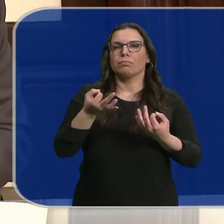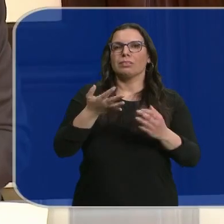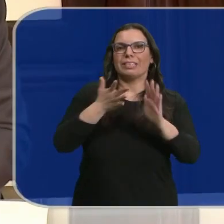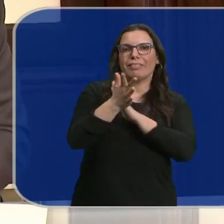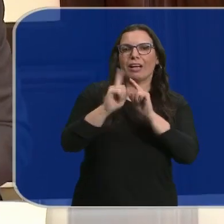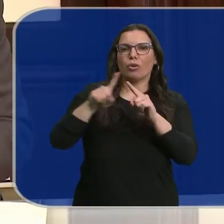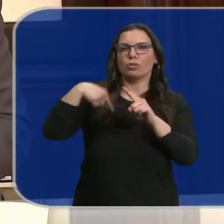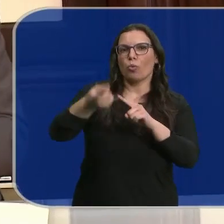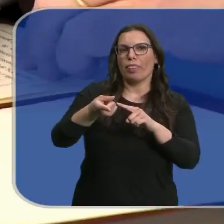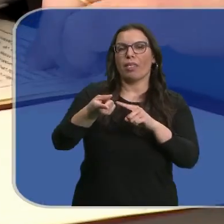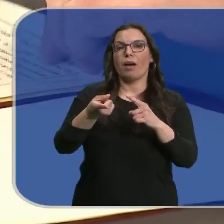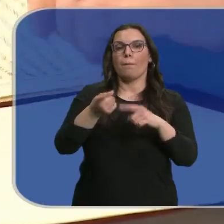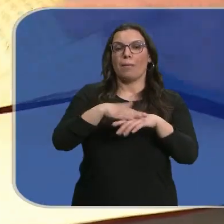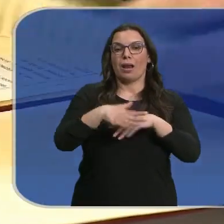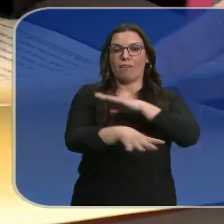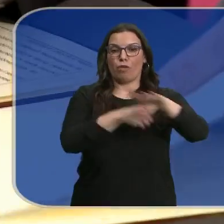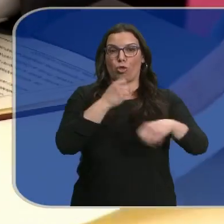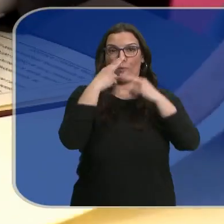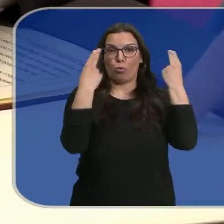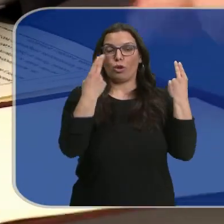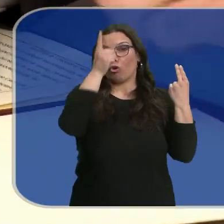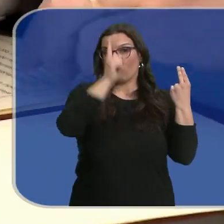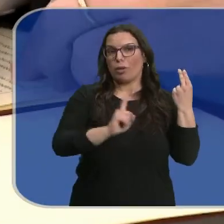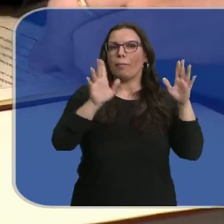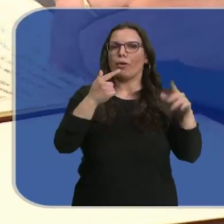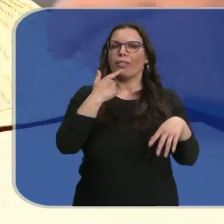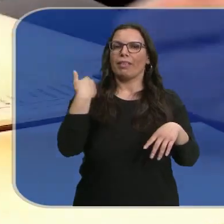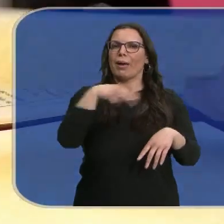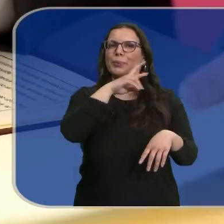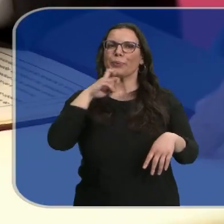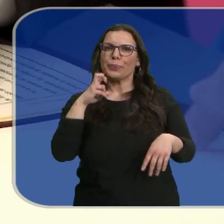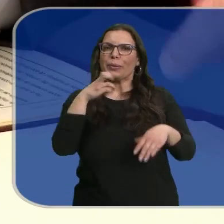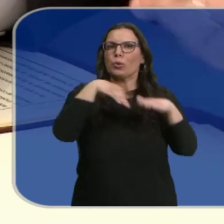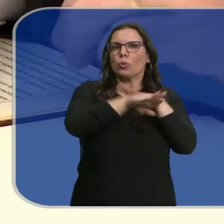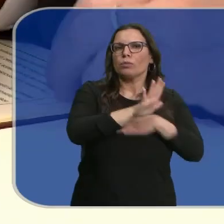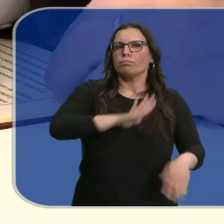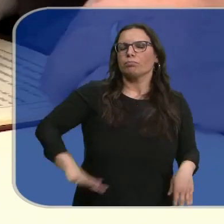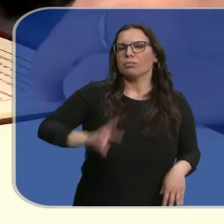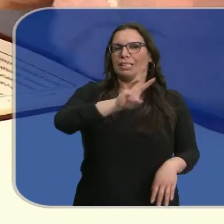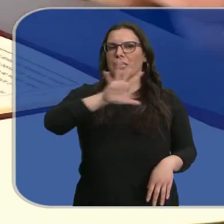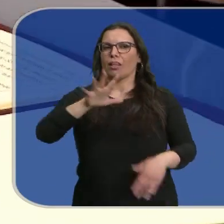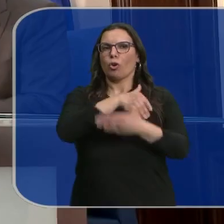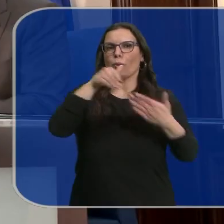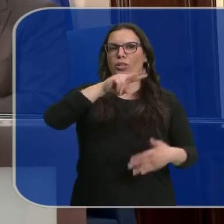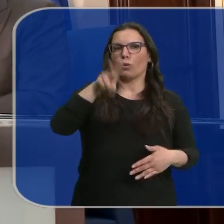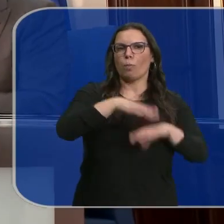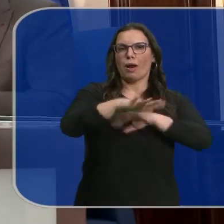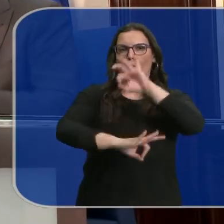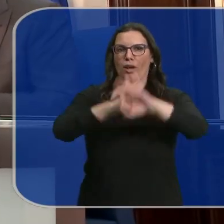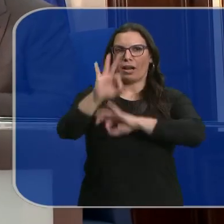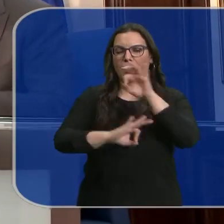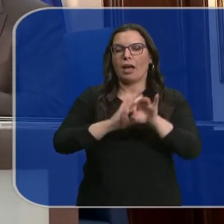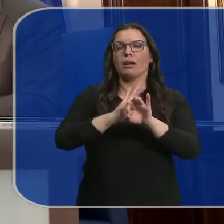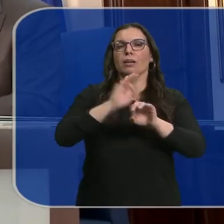arcas públicas esta medida, pero sí que ha reconocido que ha reservado unos 35 millones de euros para organizar